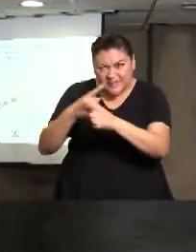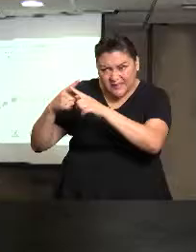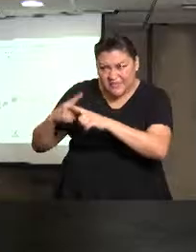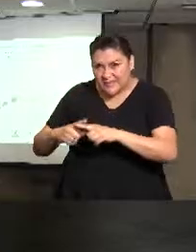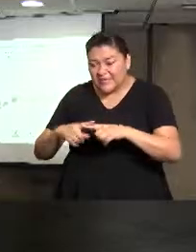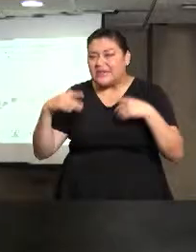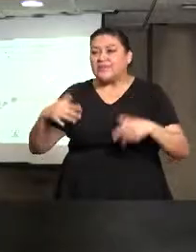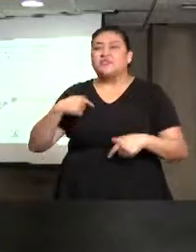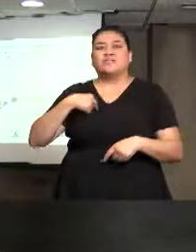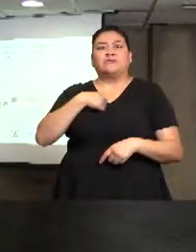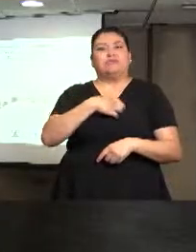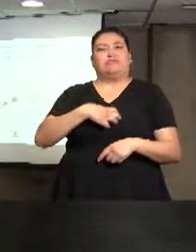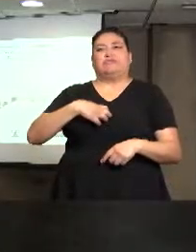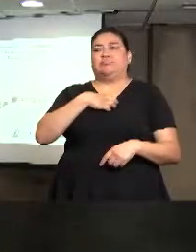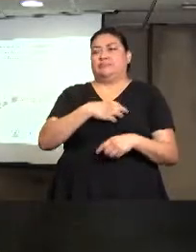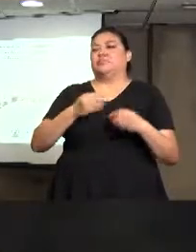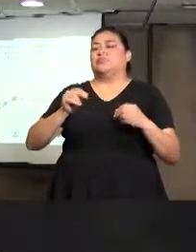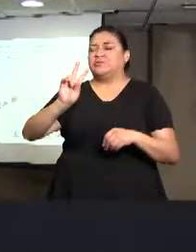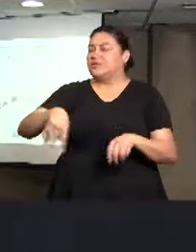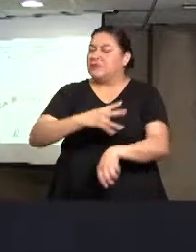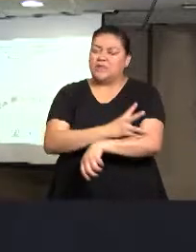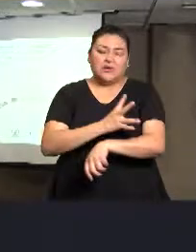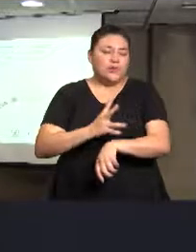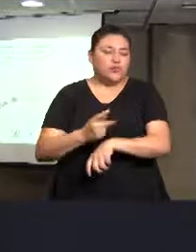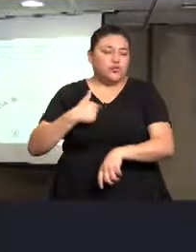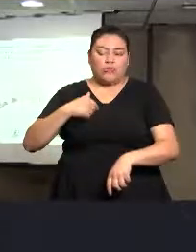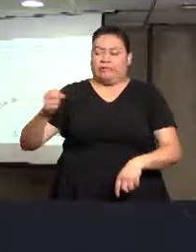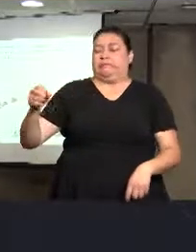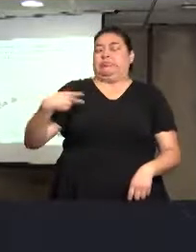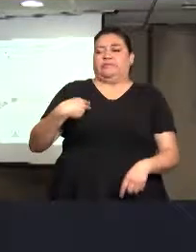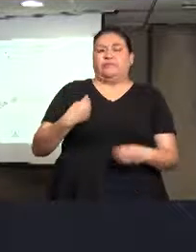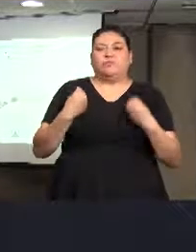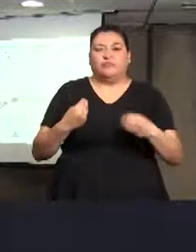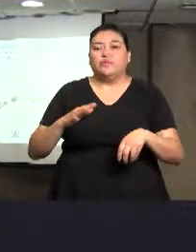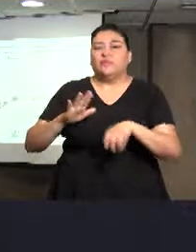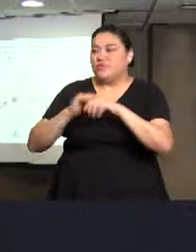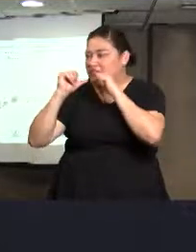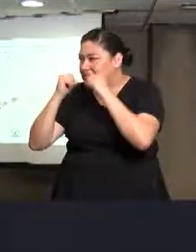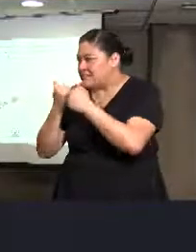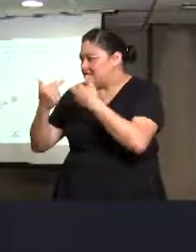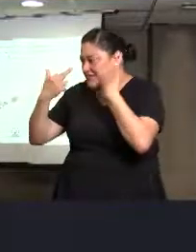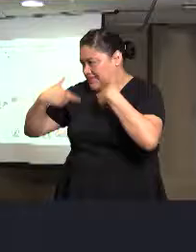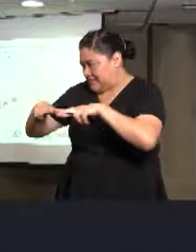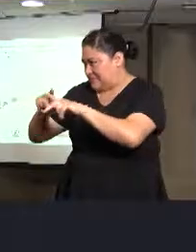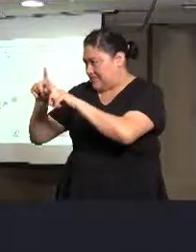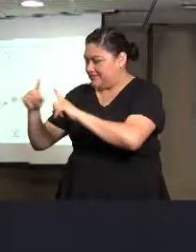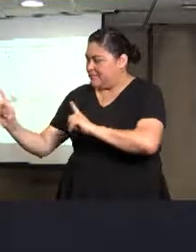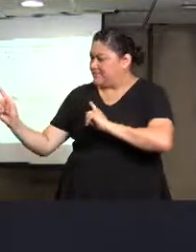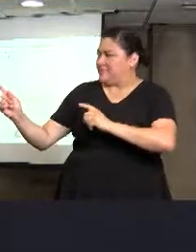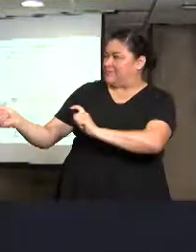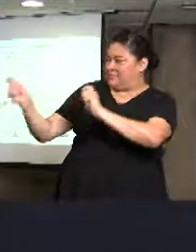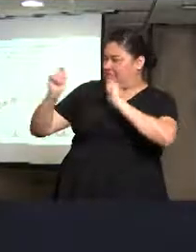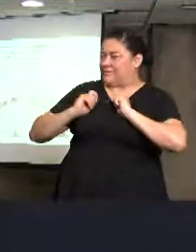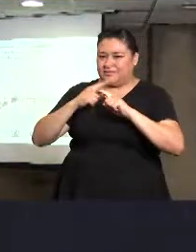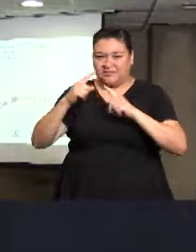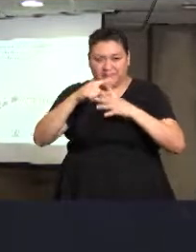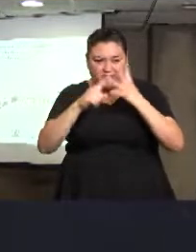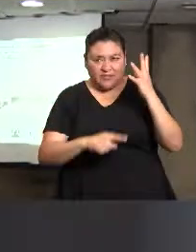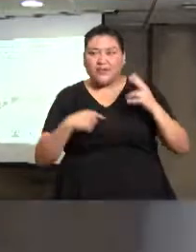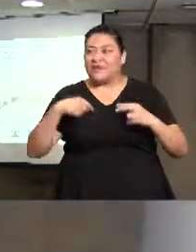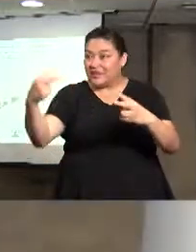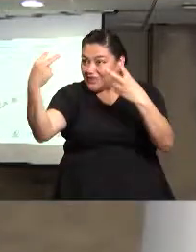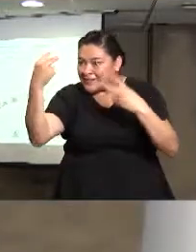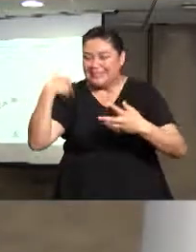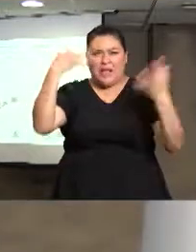Operación Bendición México para mí es un gran honor ser parte de esta lucha, esto es algo de lo cual yo personalmente creo que lo ven, soy muy